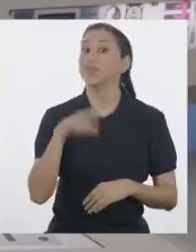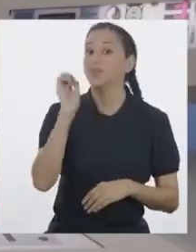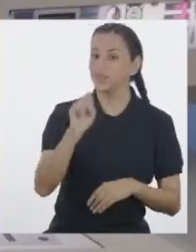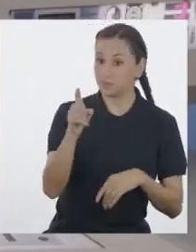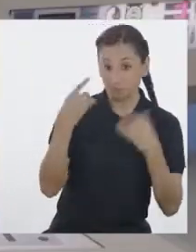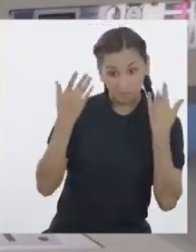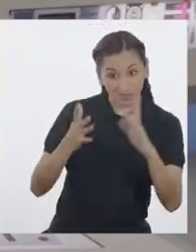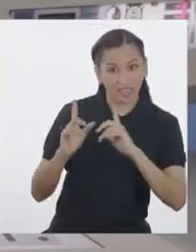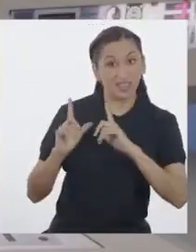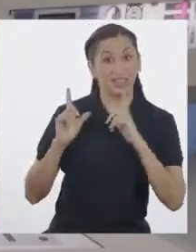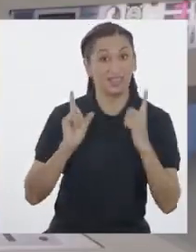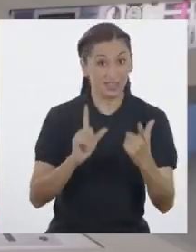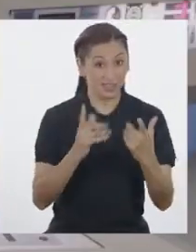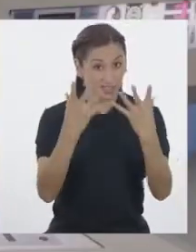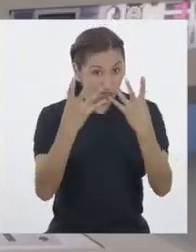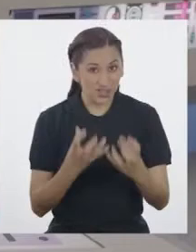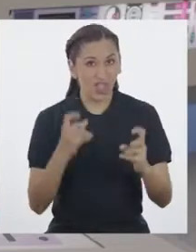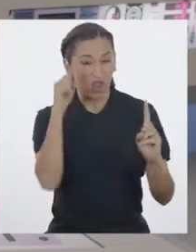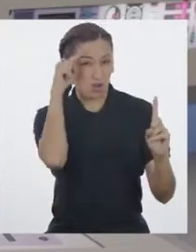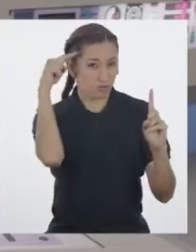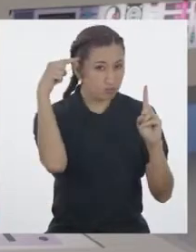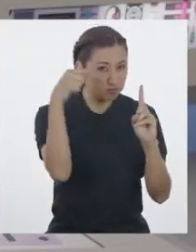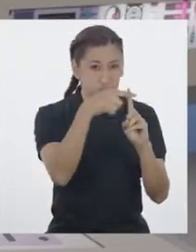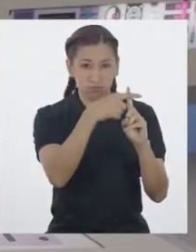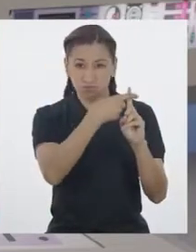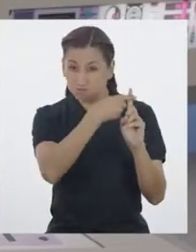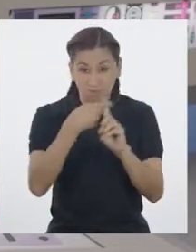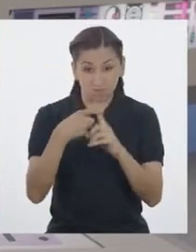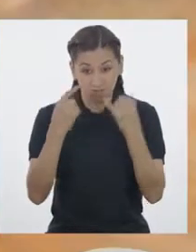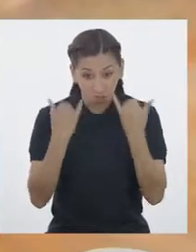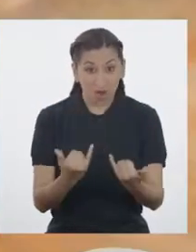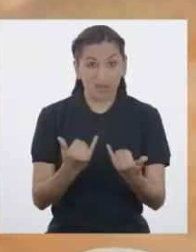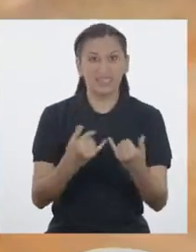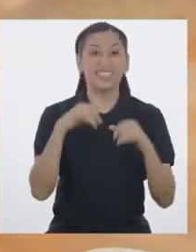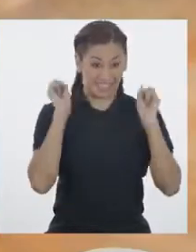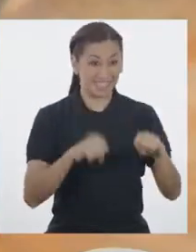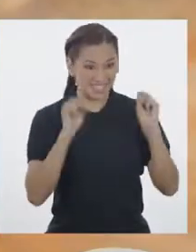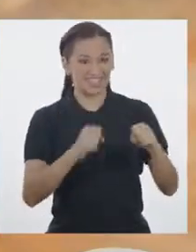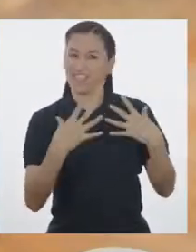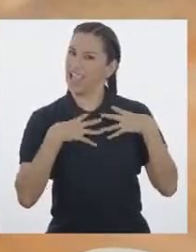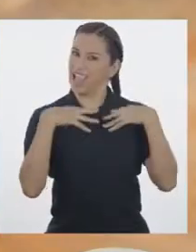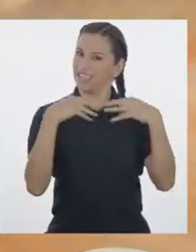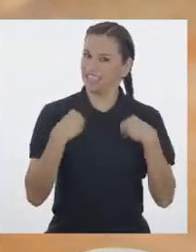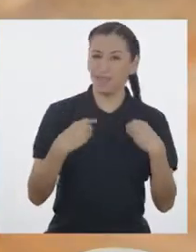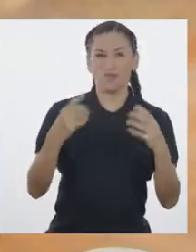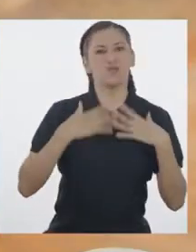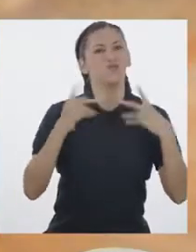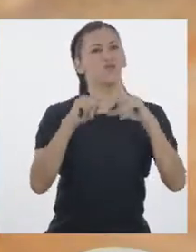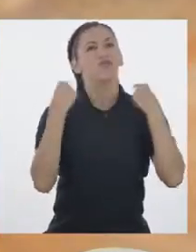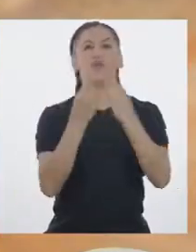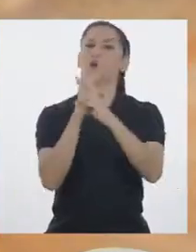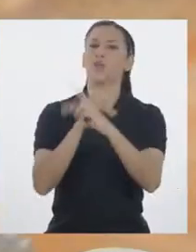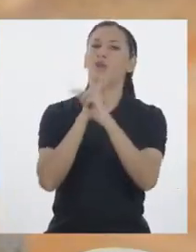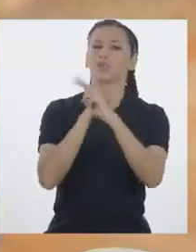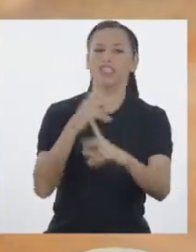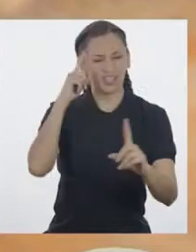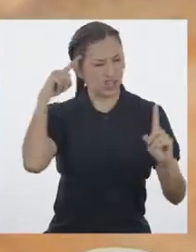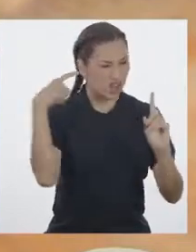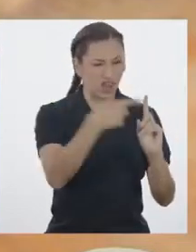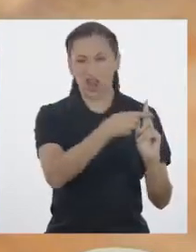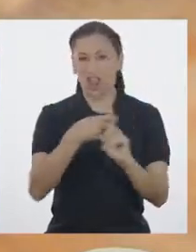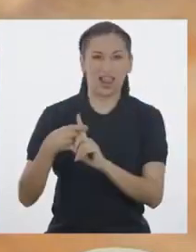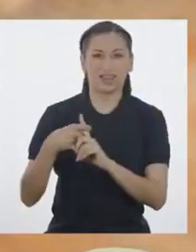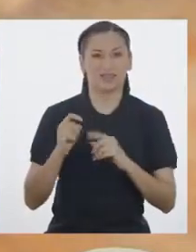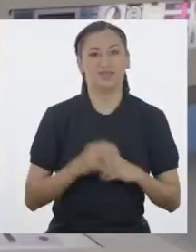¿Estás listo para cumplir el propósito de hoy? ¡Sí! ¡El equipo Vizcacha lo